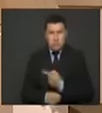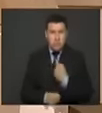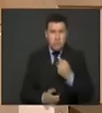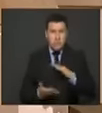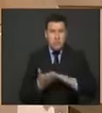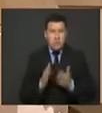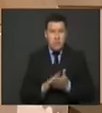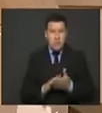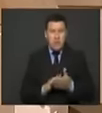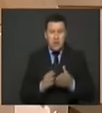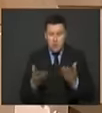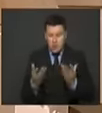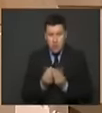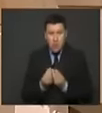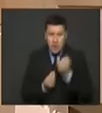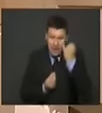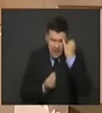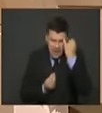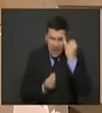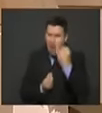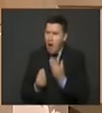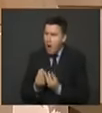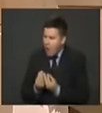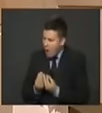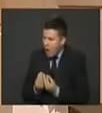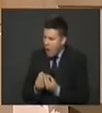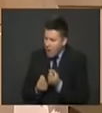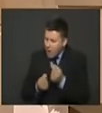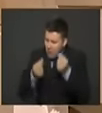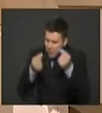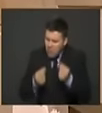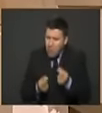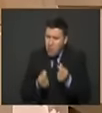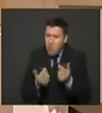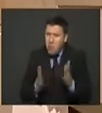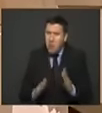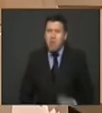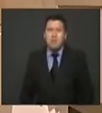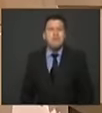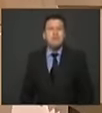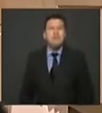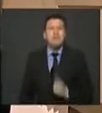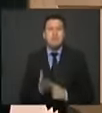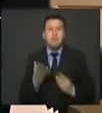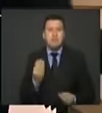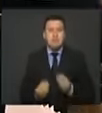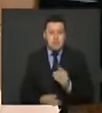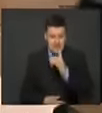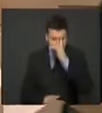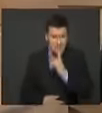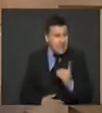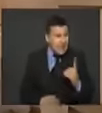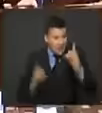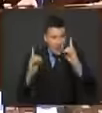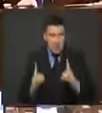de paz tenemos una idea de cuánto nos cuesta hacerlo lo único que nos queda es tomar la decisión muchas gracias muchas